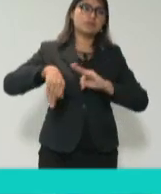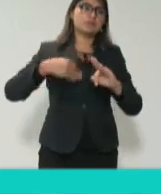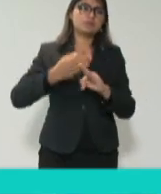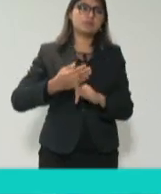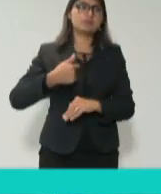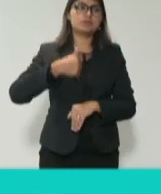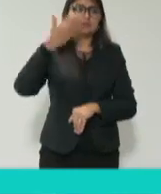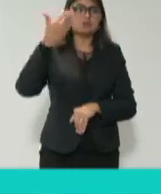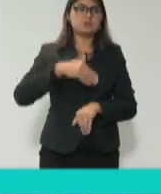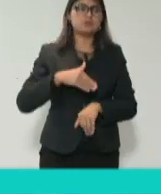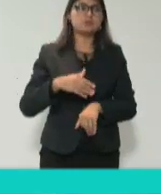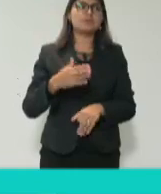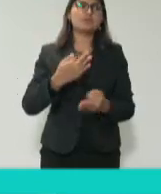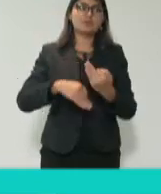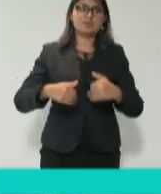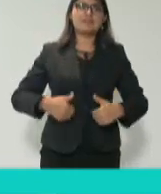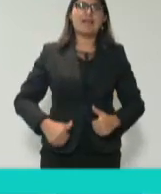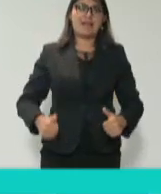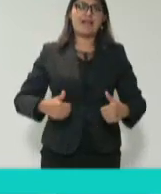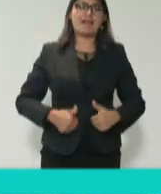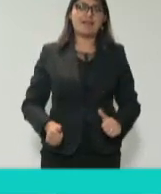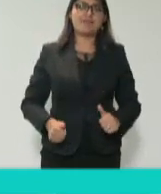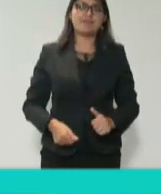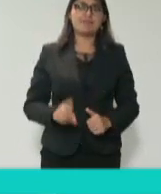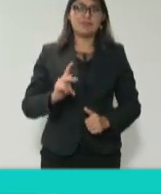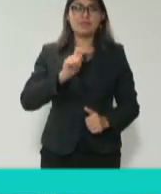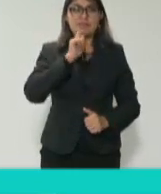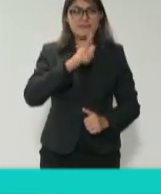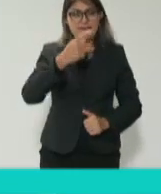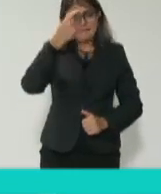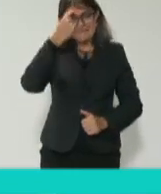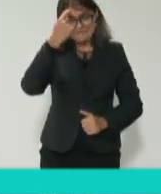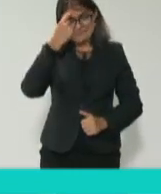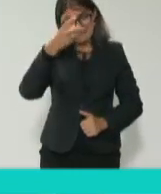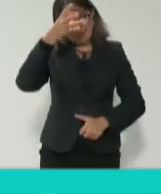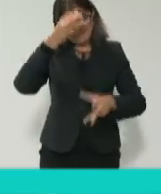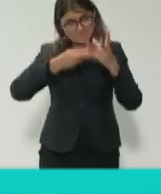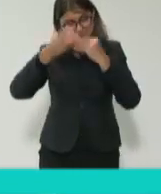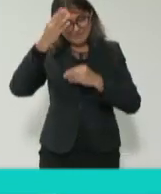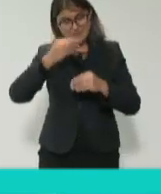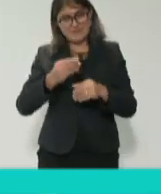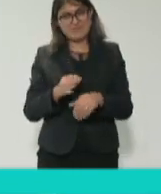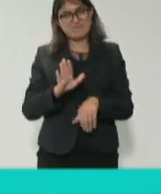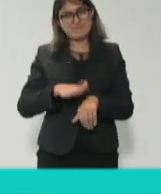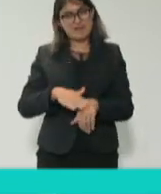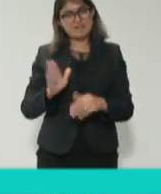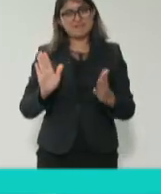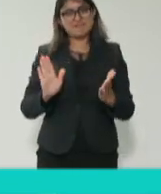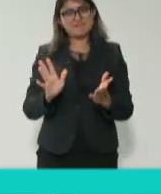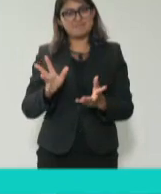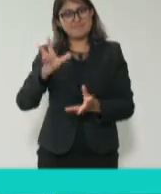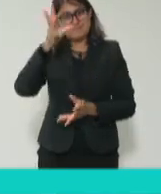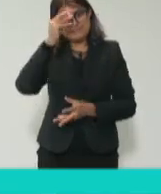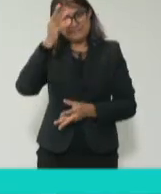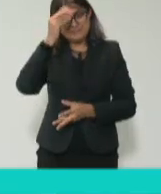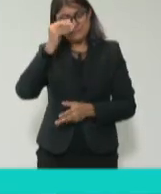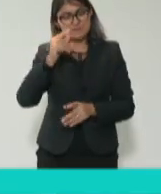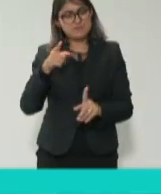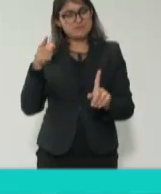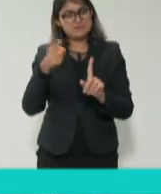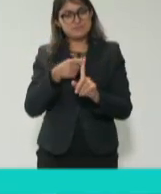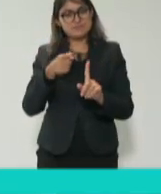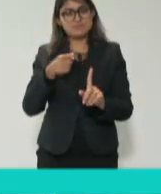ya tenemos hambre, pero el hambre del conocimiento es lo que nos mantiene aquí a todos, primero que nada. Entonces, les agradecemos su